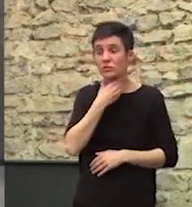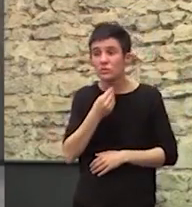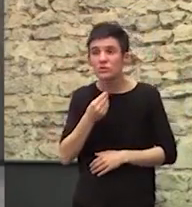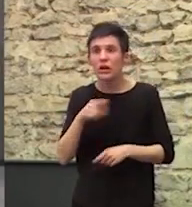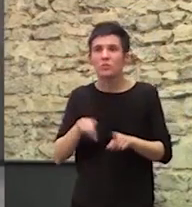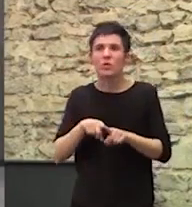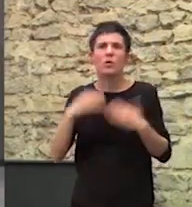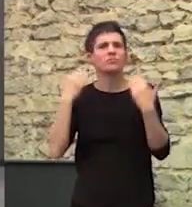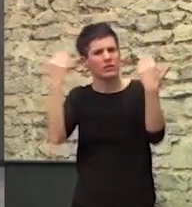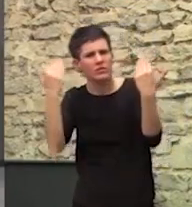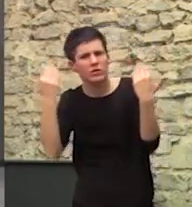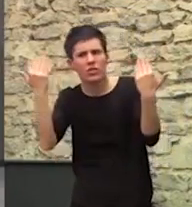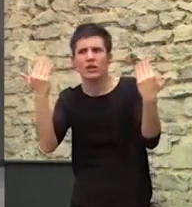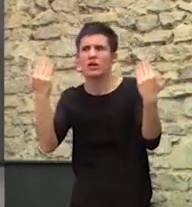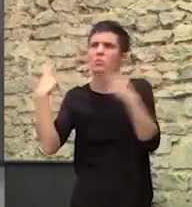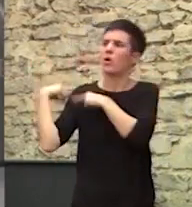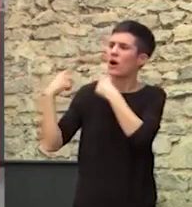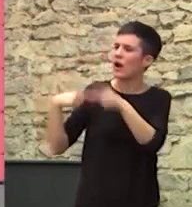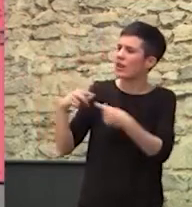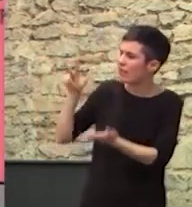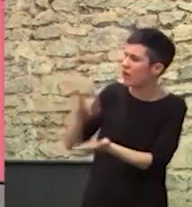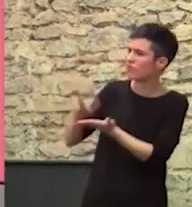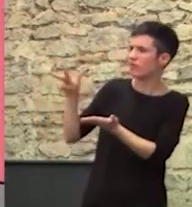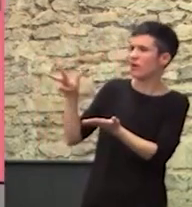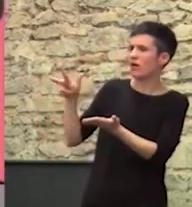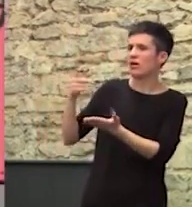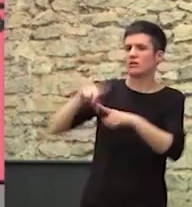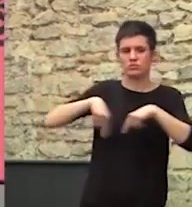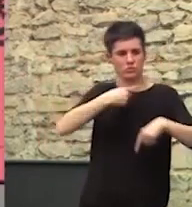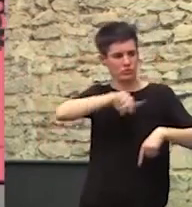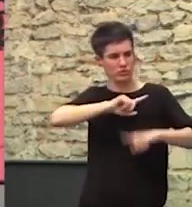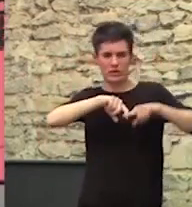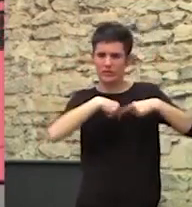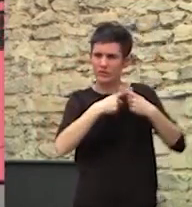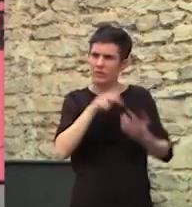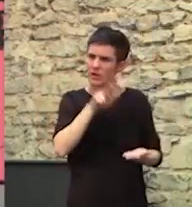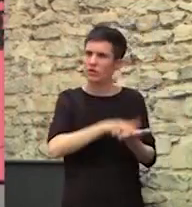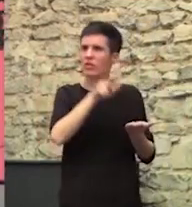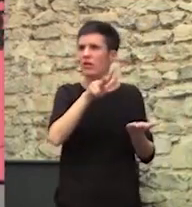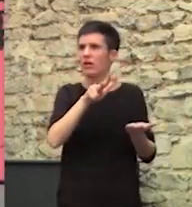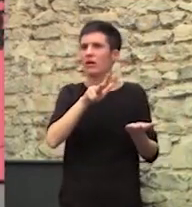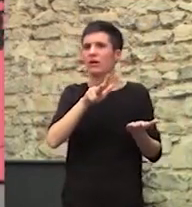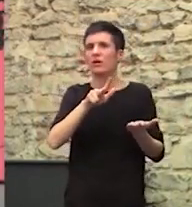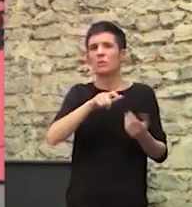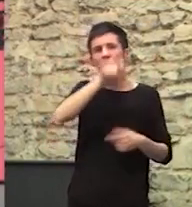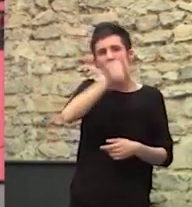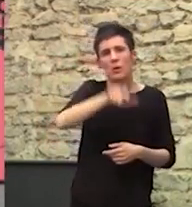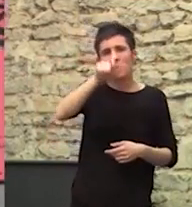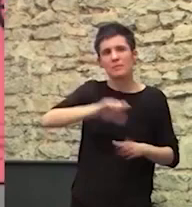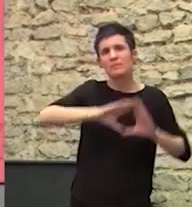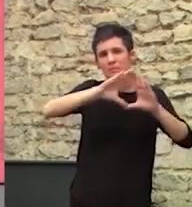reconocer Reconocemos la herencia Reconocemos a nuestras familias Reconocemos a las verdaderas feministas